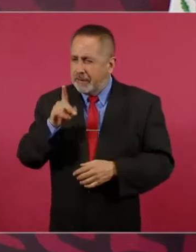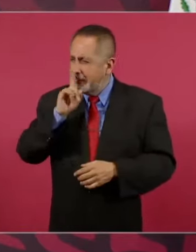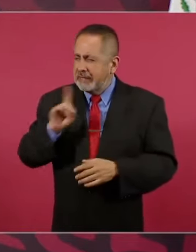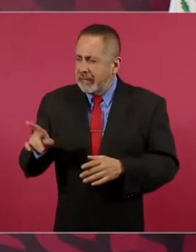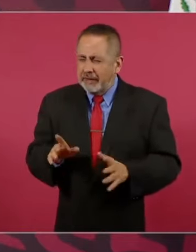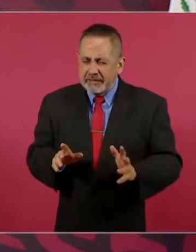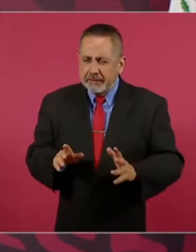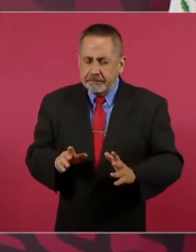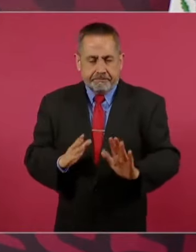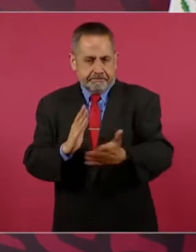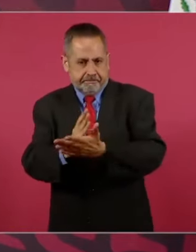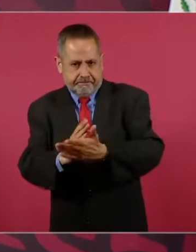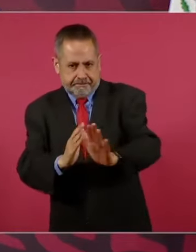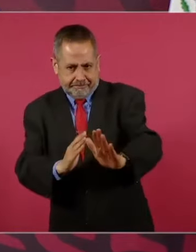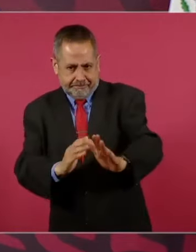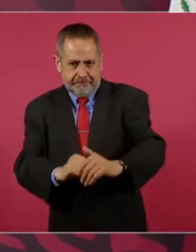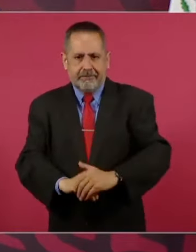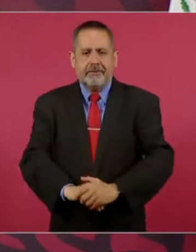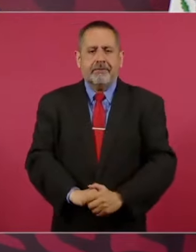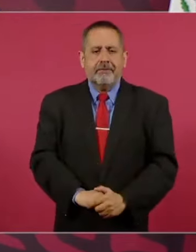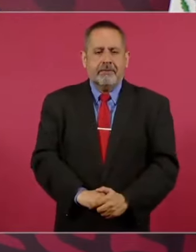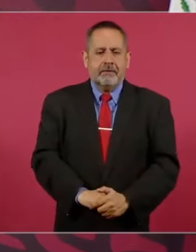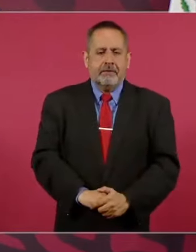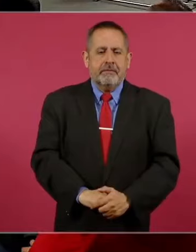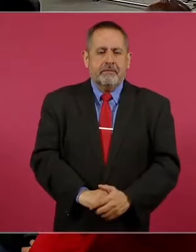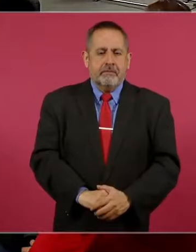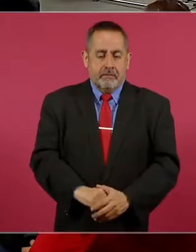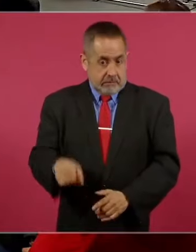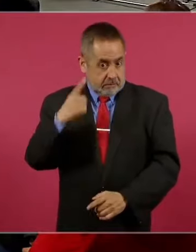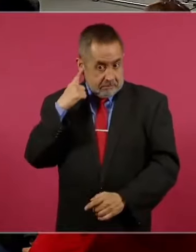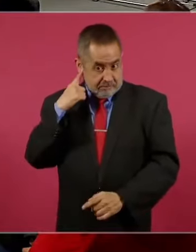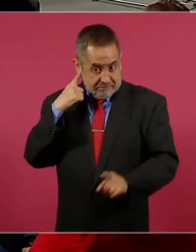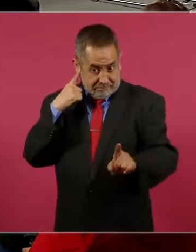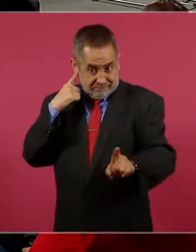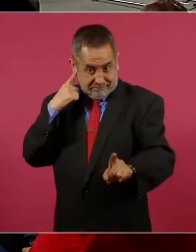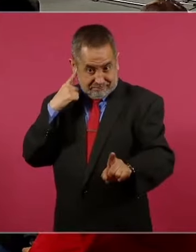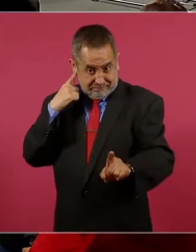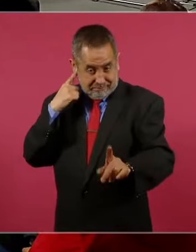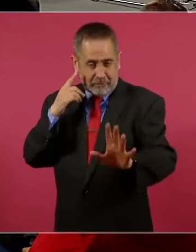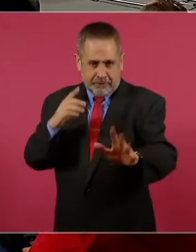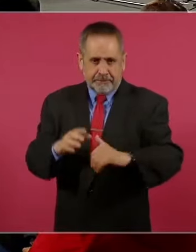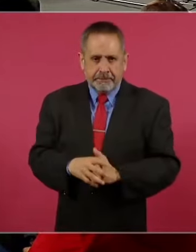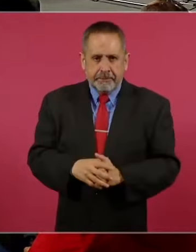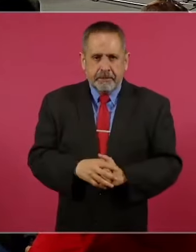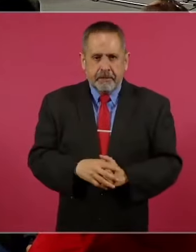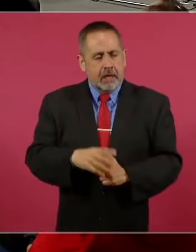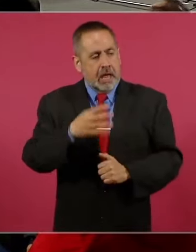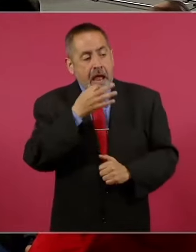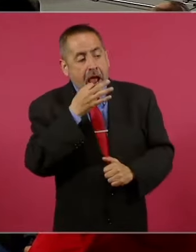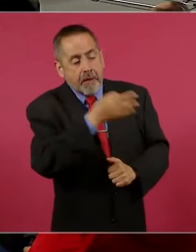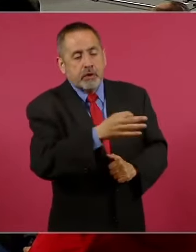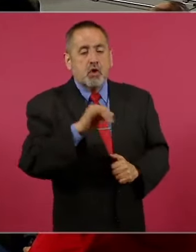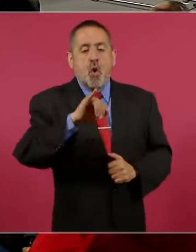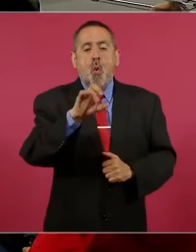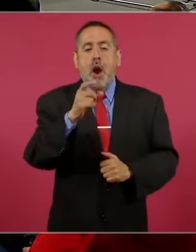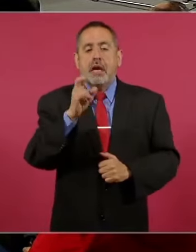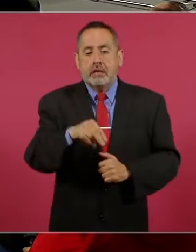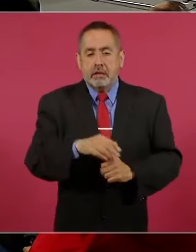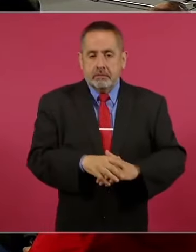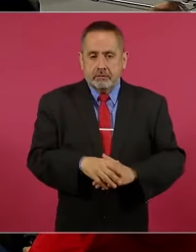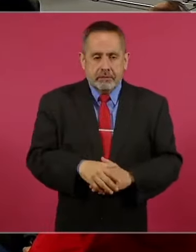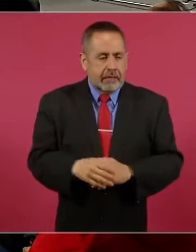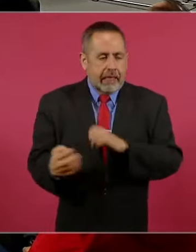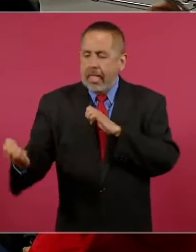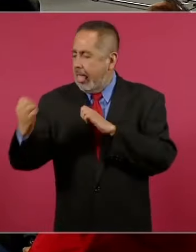Porque como le tienen pánico. ¿Escucharon eso? Bueno, a ver, Joaquín, nadie me